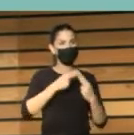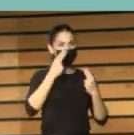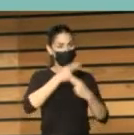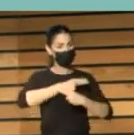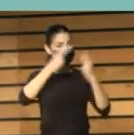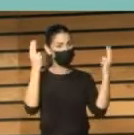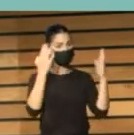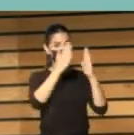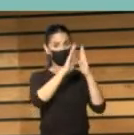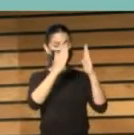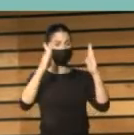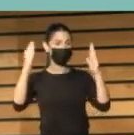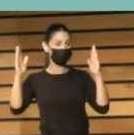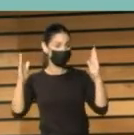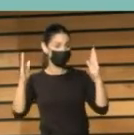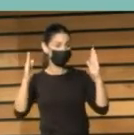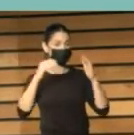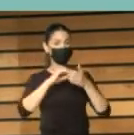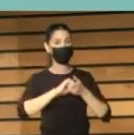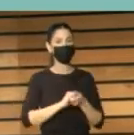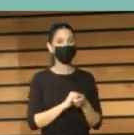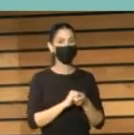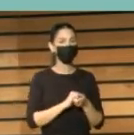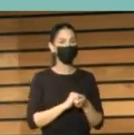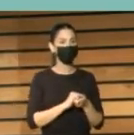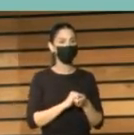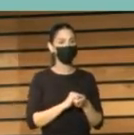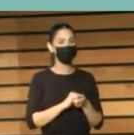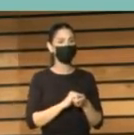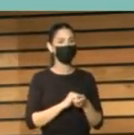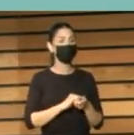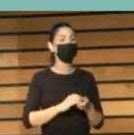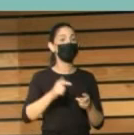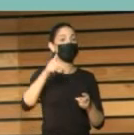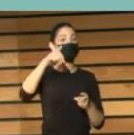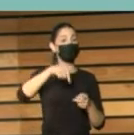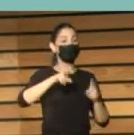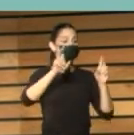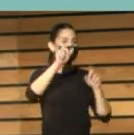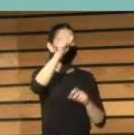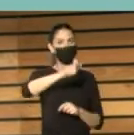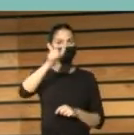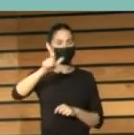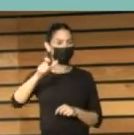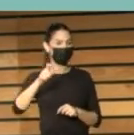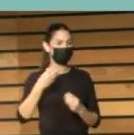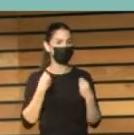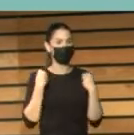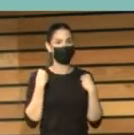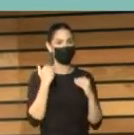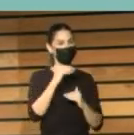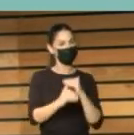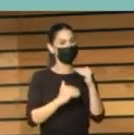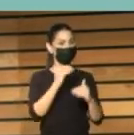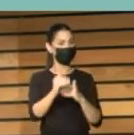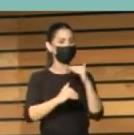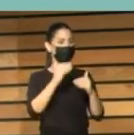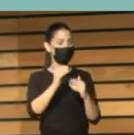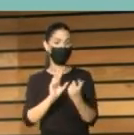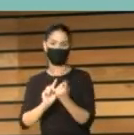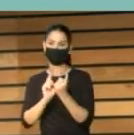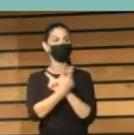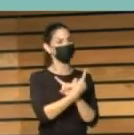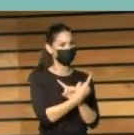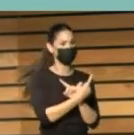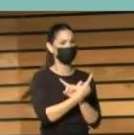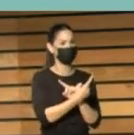debe prestar para permitir el correcto desarrollo de la vida de las personas y, por supuesto, mantener la cohesión